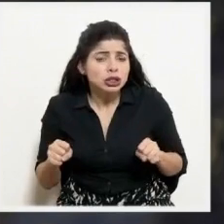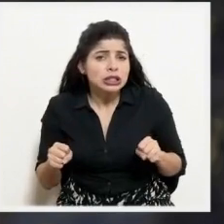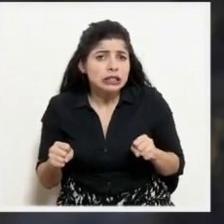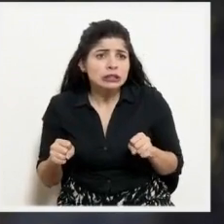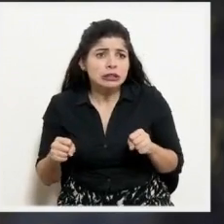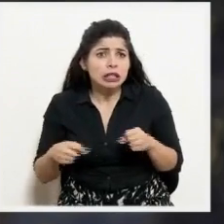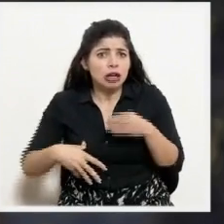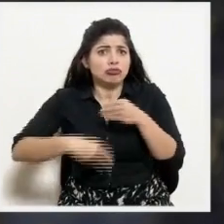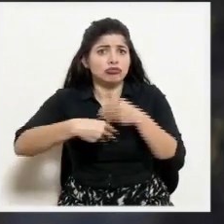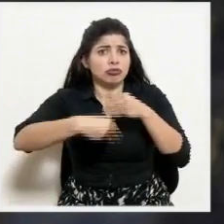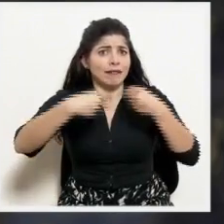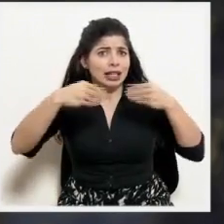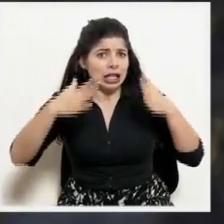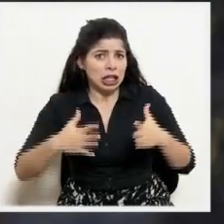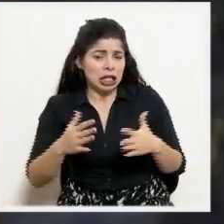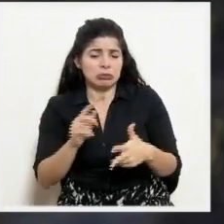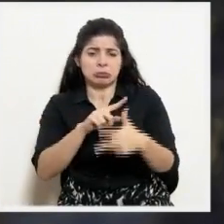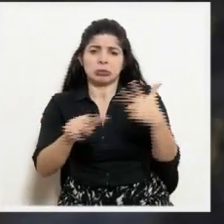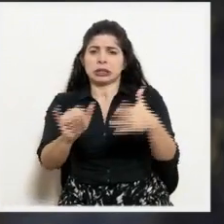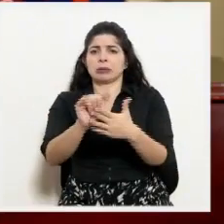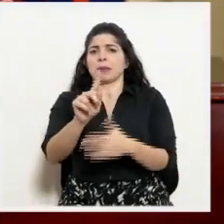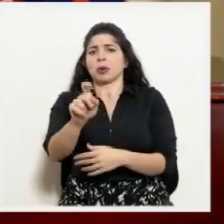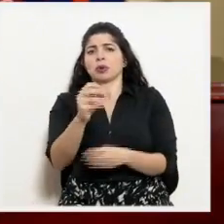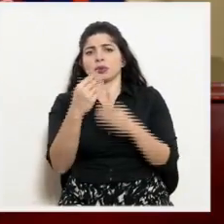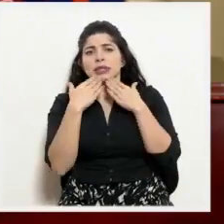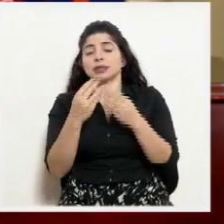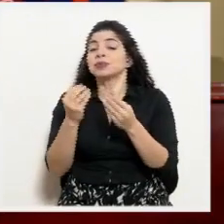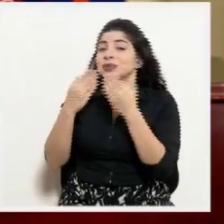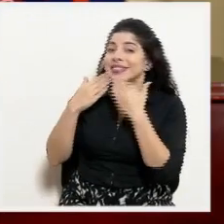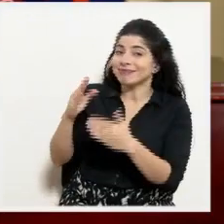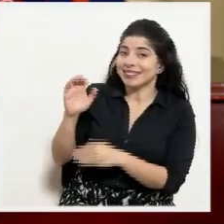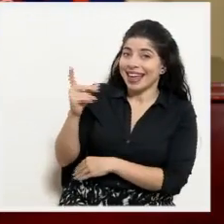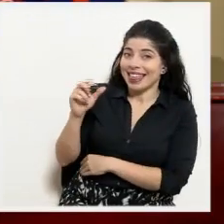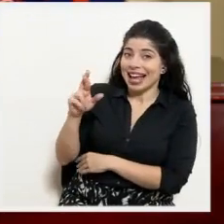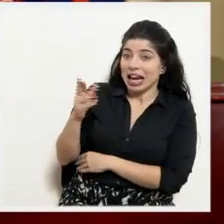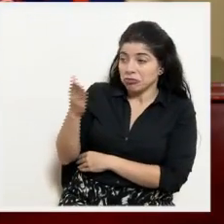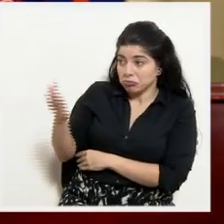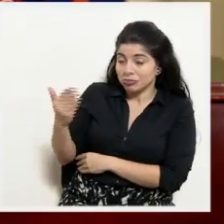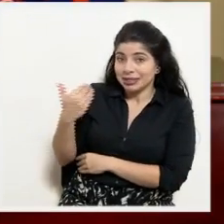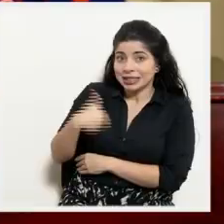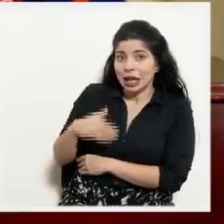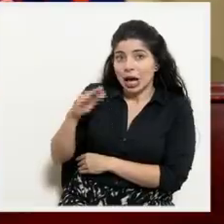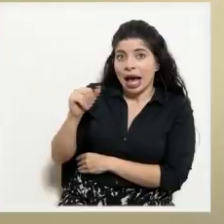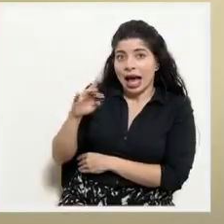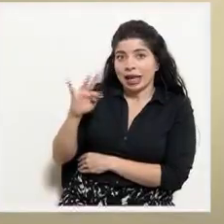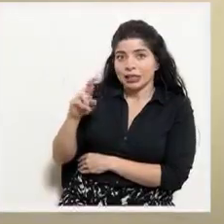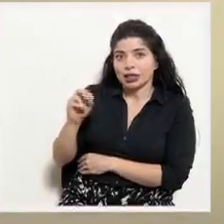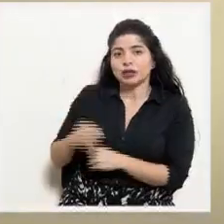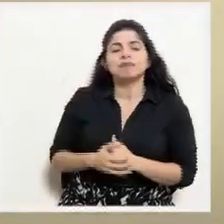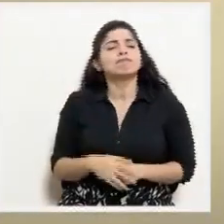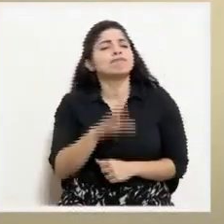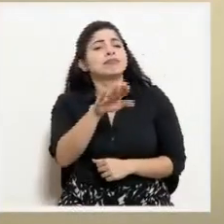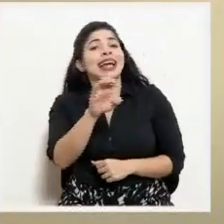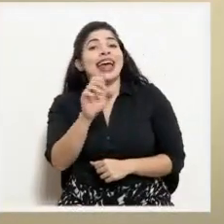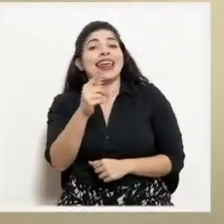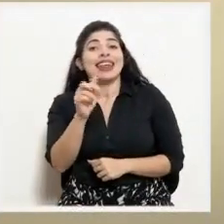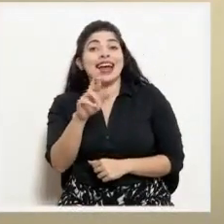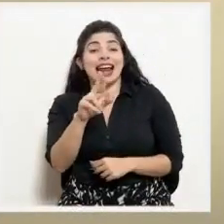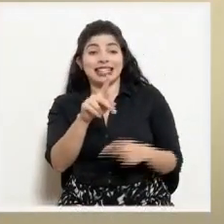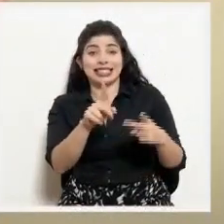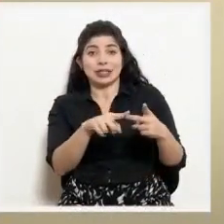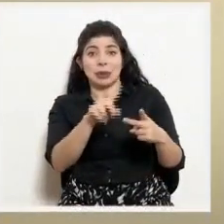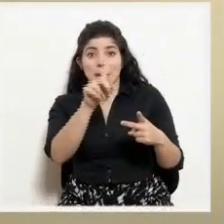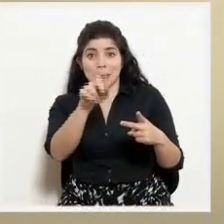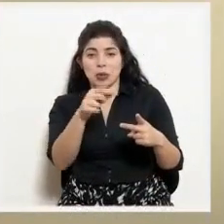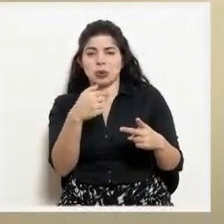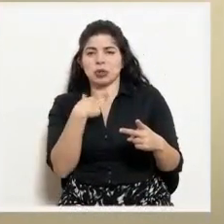los proveedores? Esas son mis consultas. Muchas gracias. Muchísimas gracias, don Edgar. Señor Castro. Don Edgar, la pregunta dos se la voy